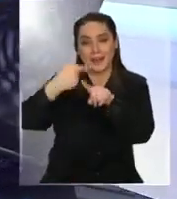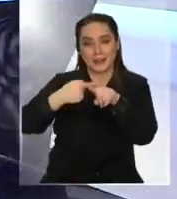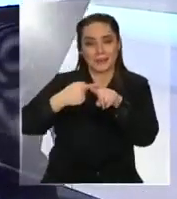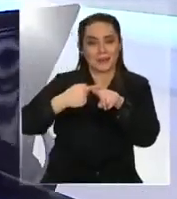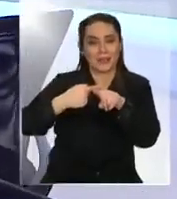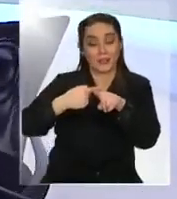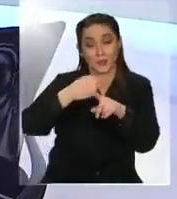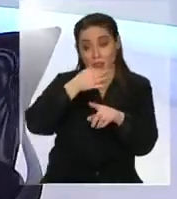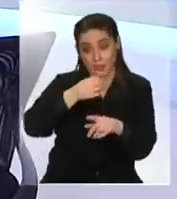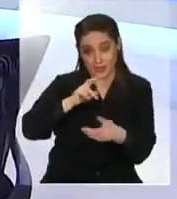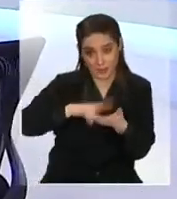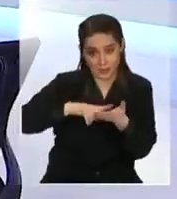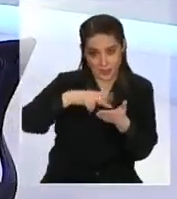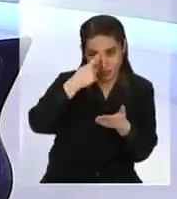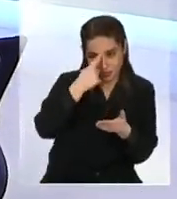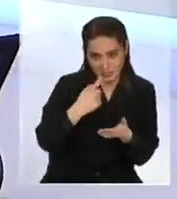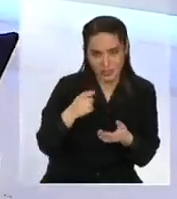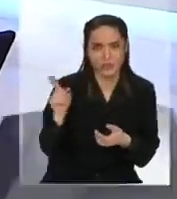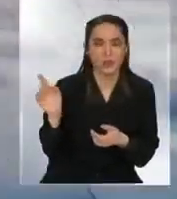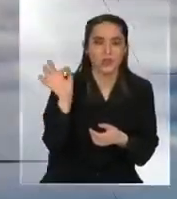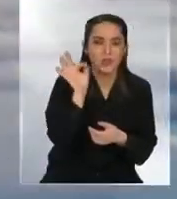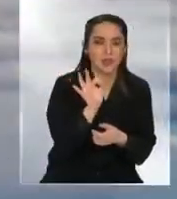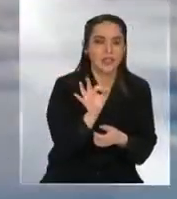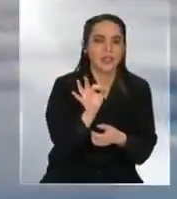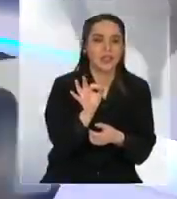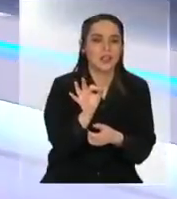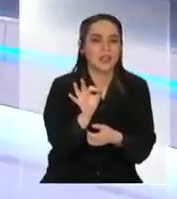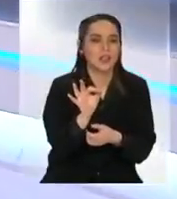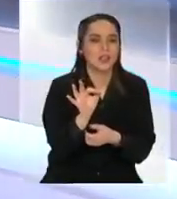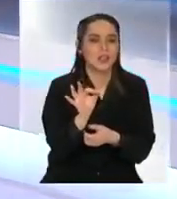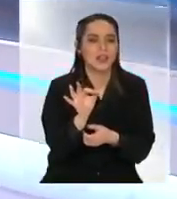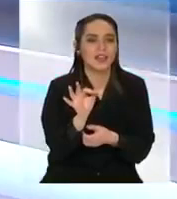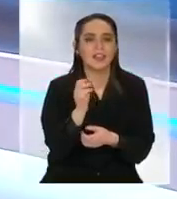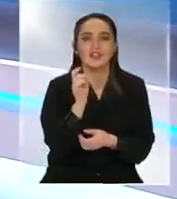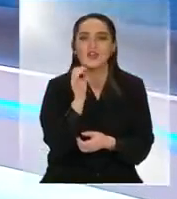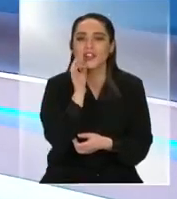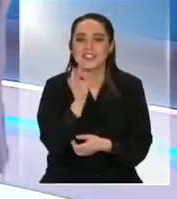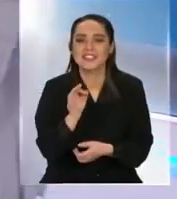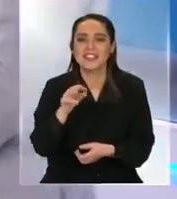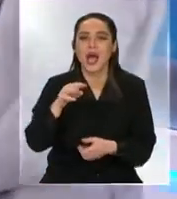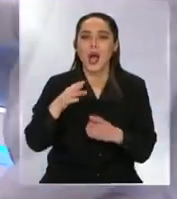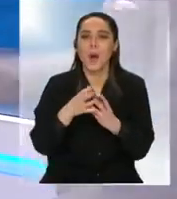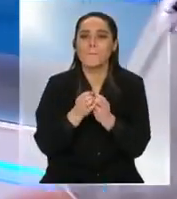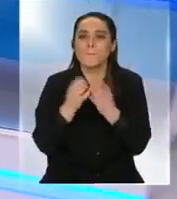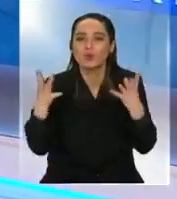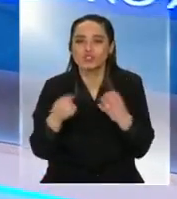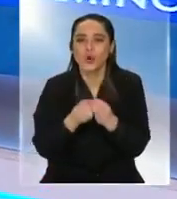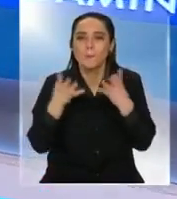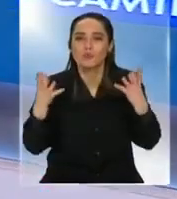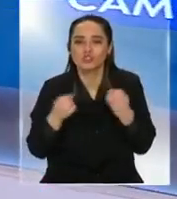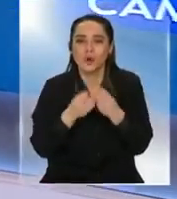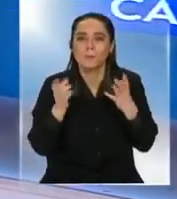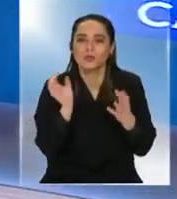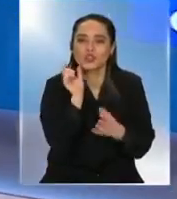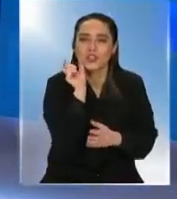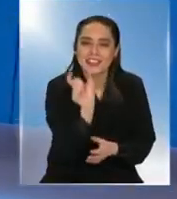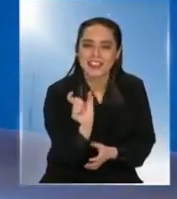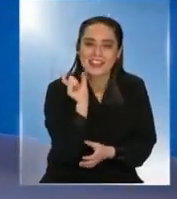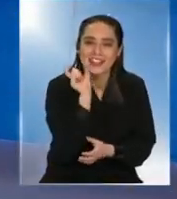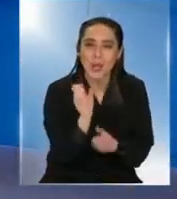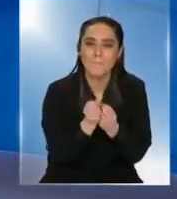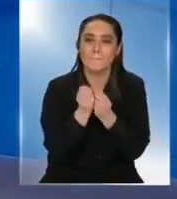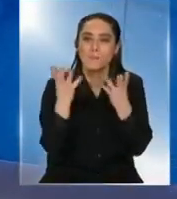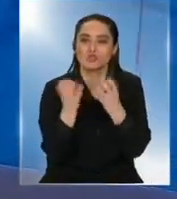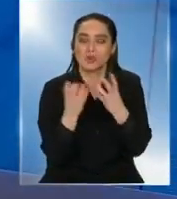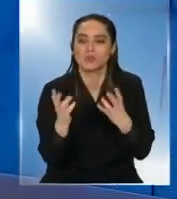súper en serio ahí caché que ocupaba la palabra significativamente mucho Ahí te diste cuenta No, claro Uno empieza a